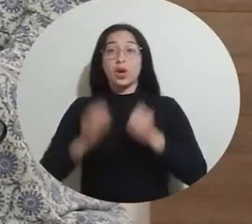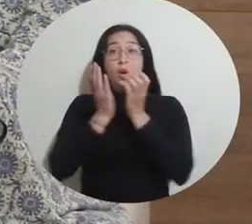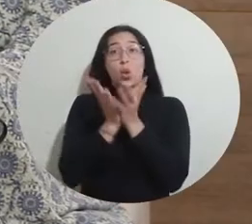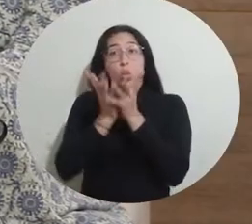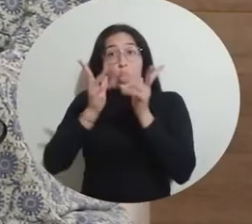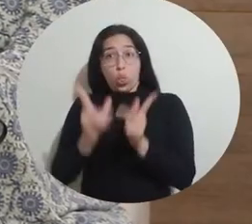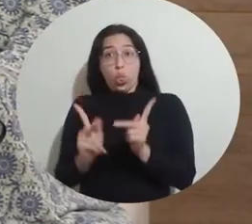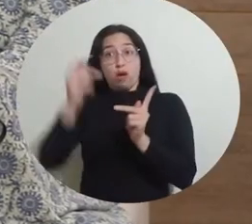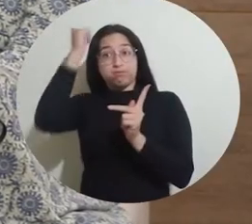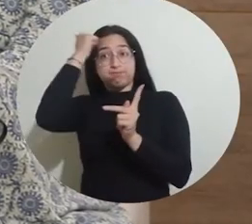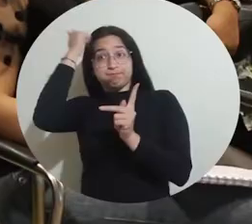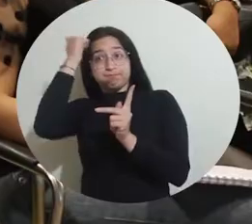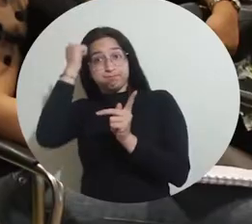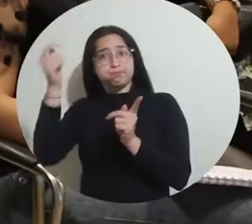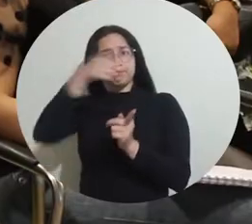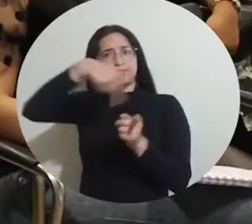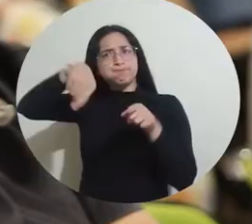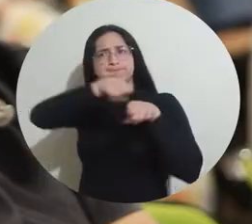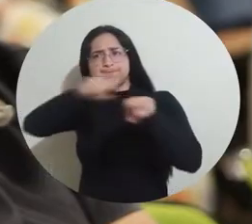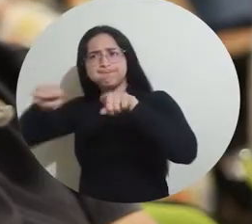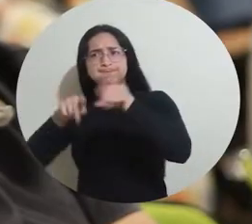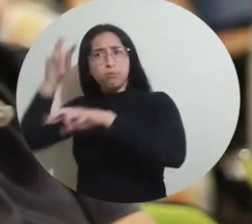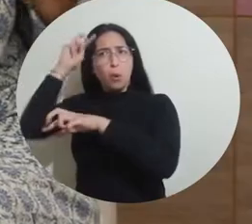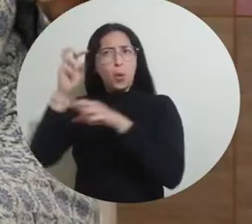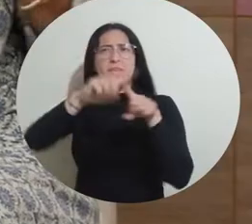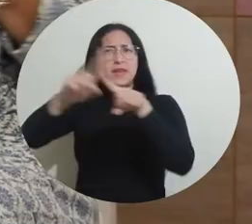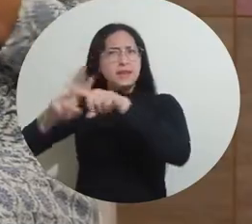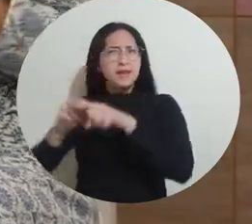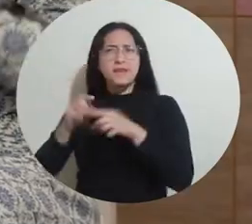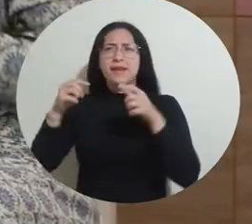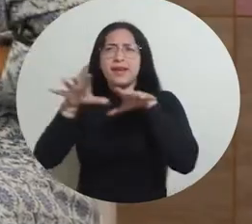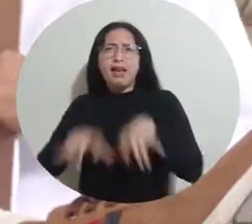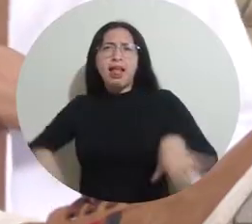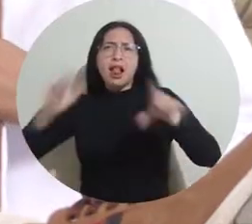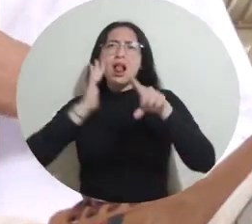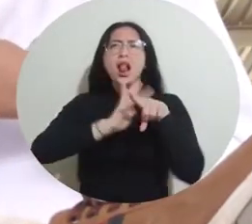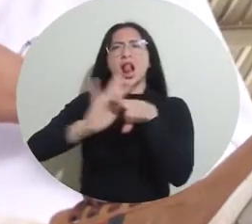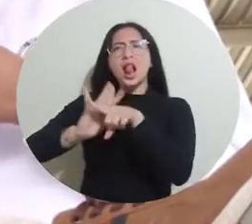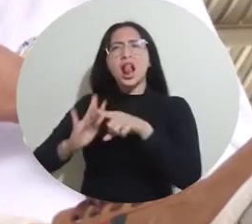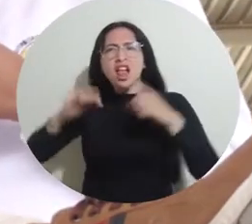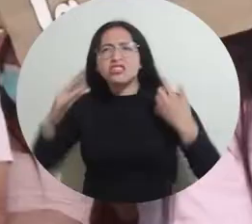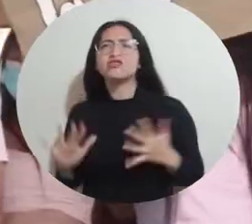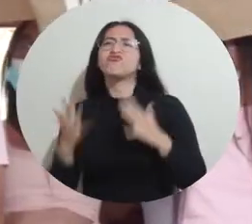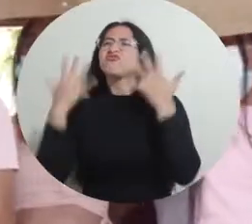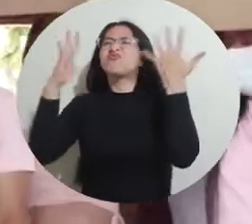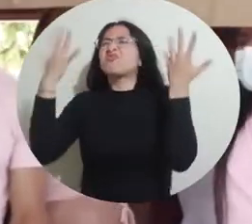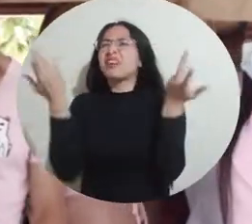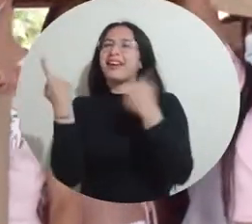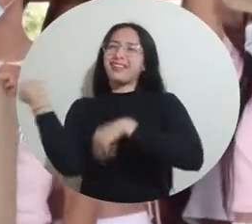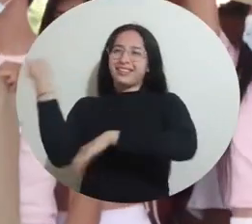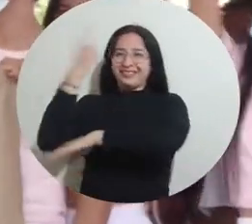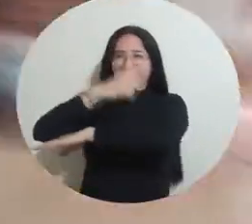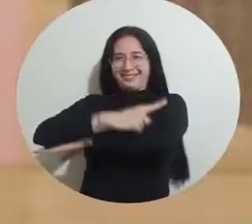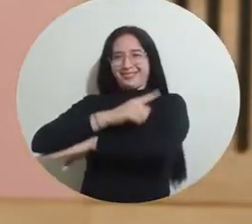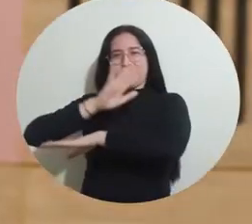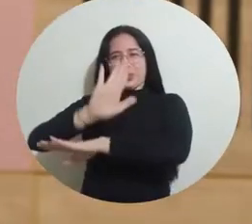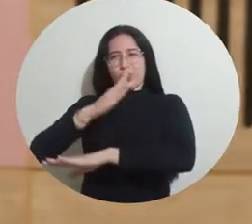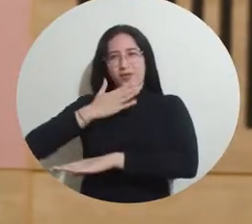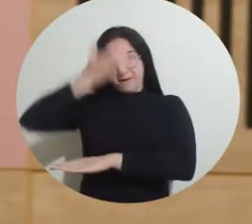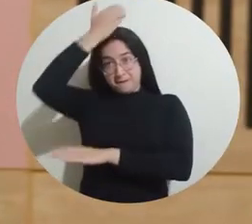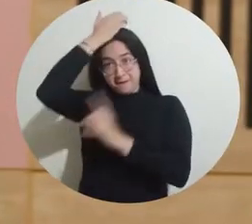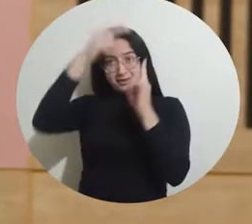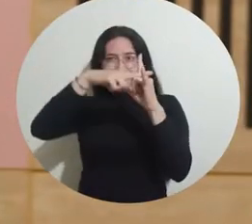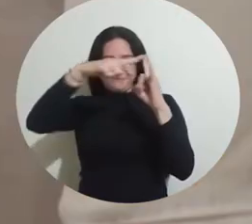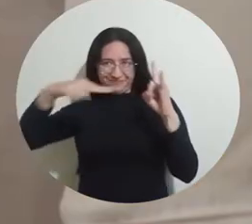Con la participación de estudiantes, docentes y profesionales en diversas actividades académicas y culturales, la Universidad del